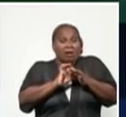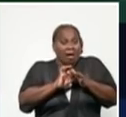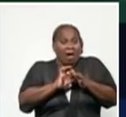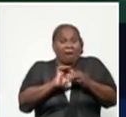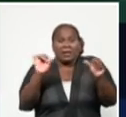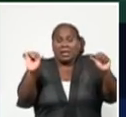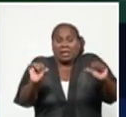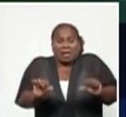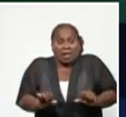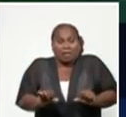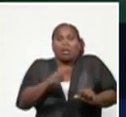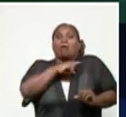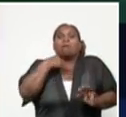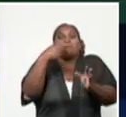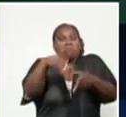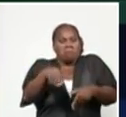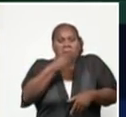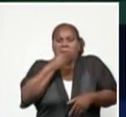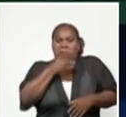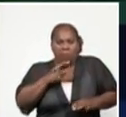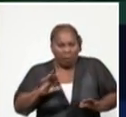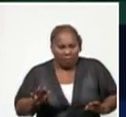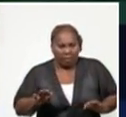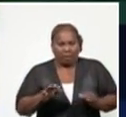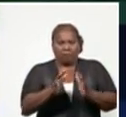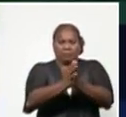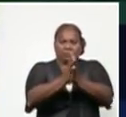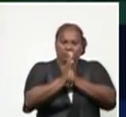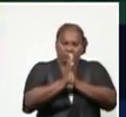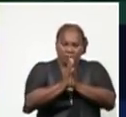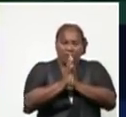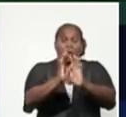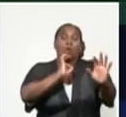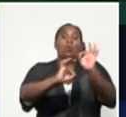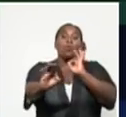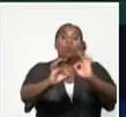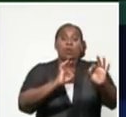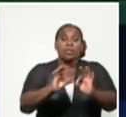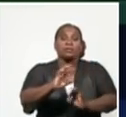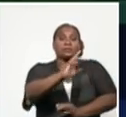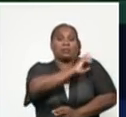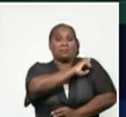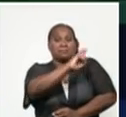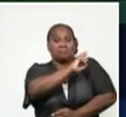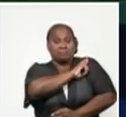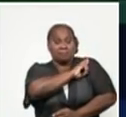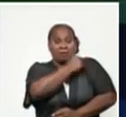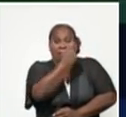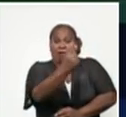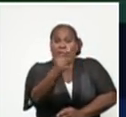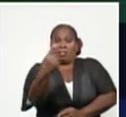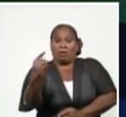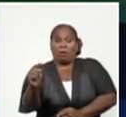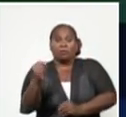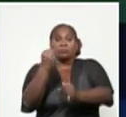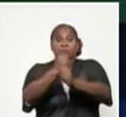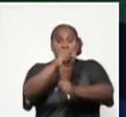crítica y fallecer. De ahí el llamado que hacemos al cuidado a la responsabilidad individual. Los trabajadores de la salud